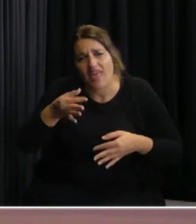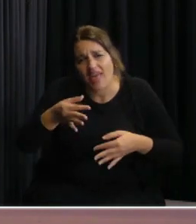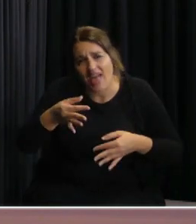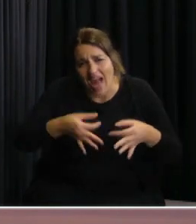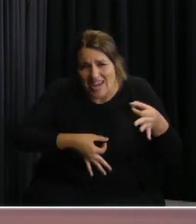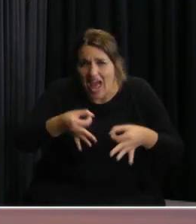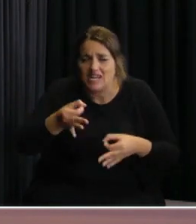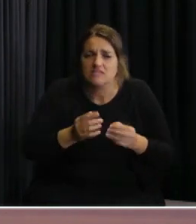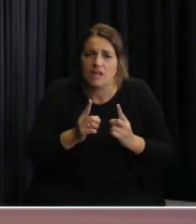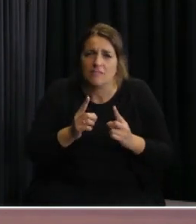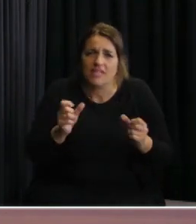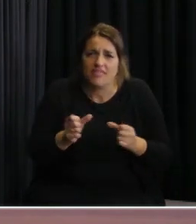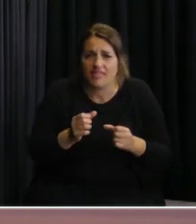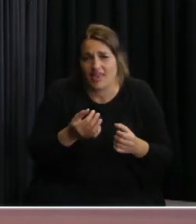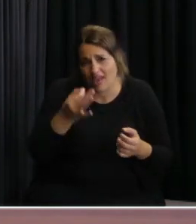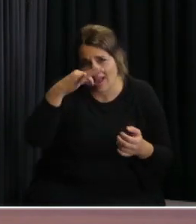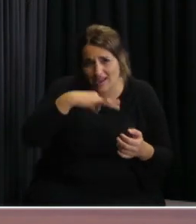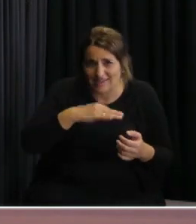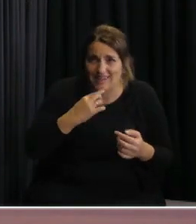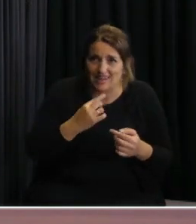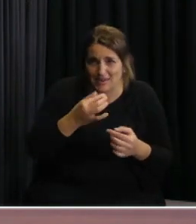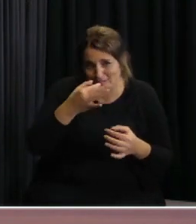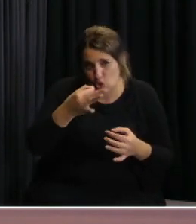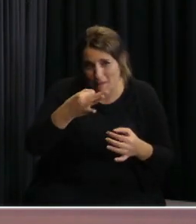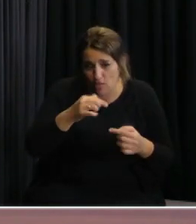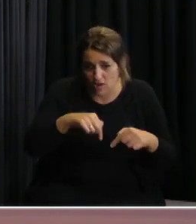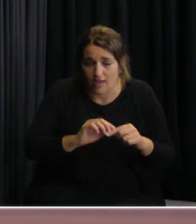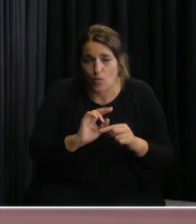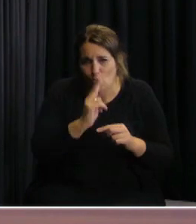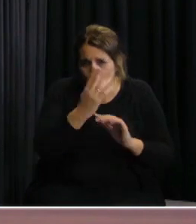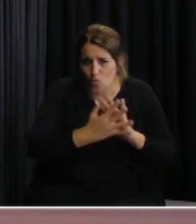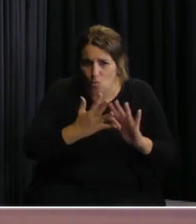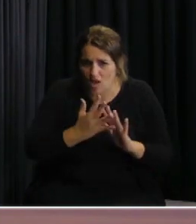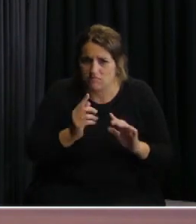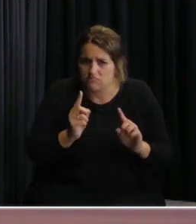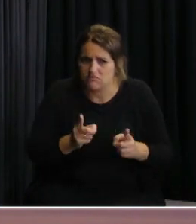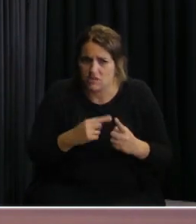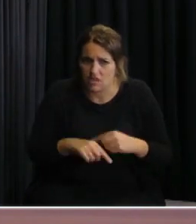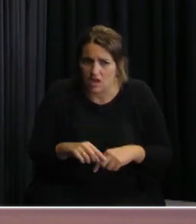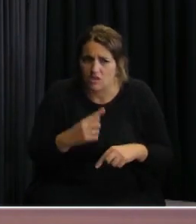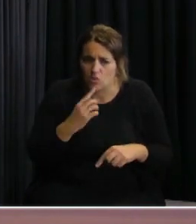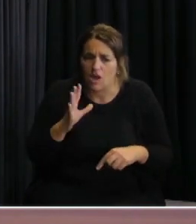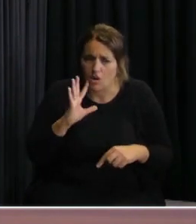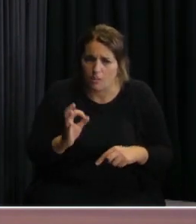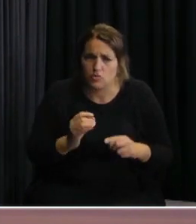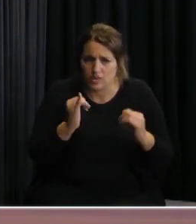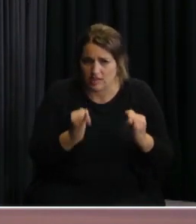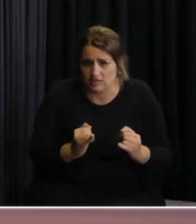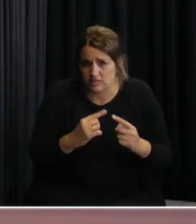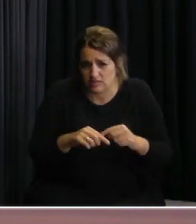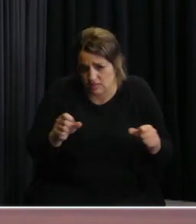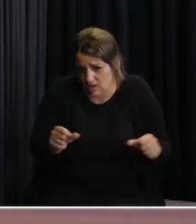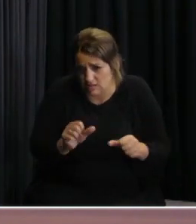instalación de test en el Uruguay es decir que hay una indicación y hay una oportunidad para cada cosa